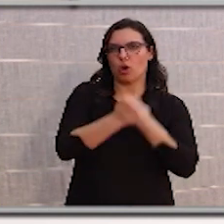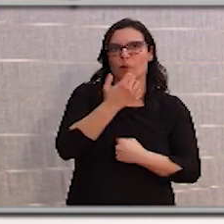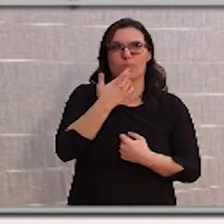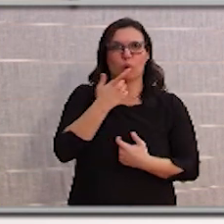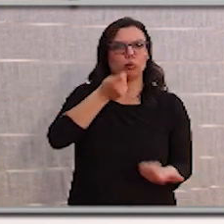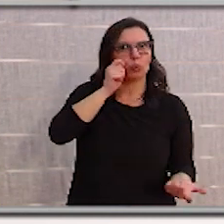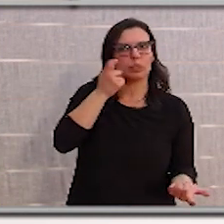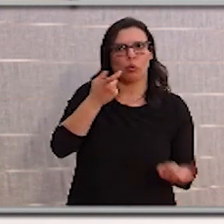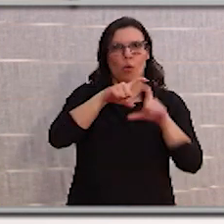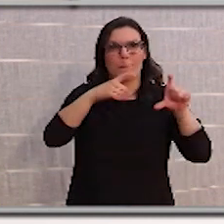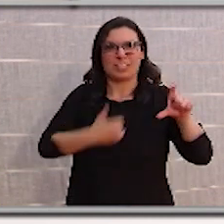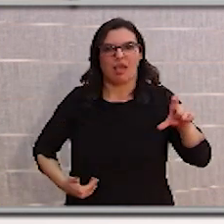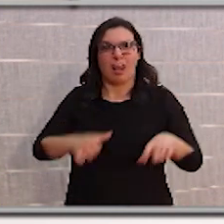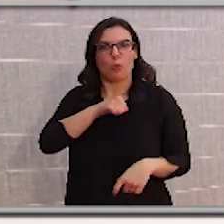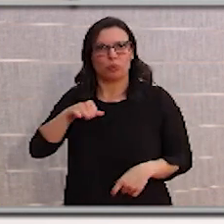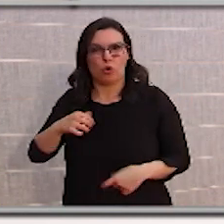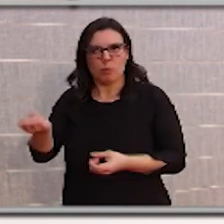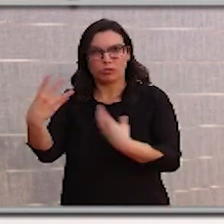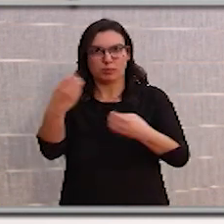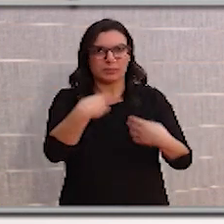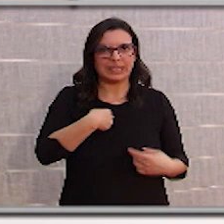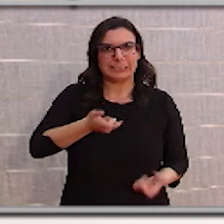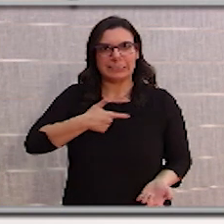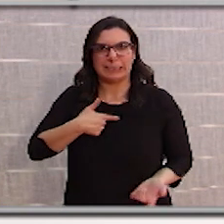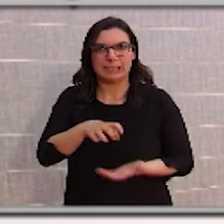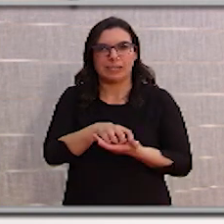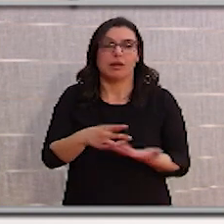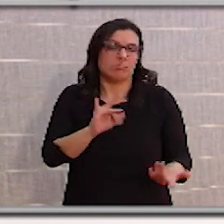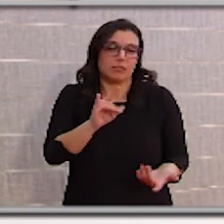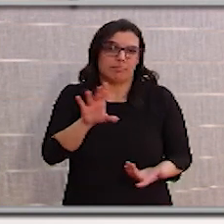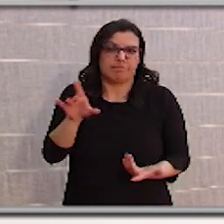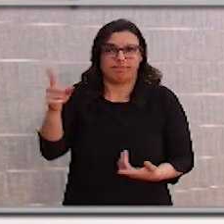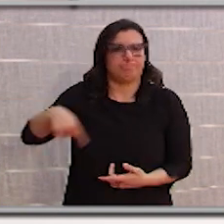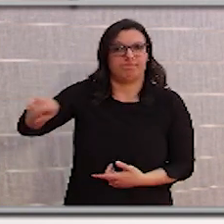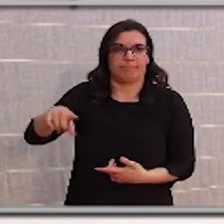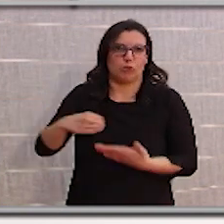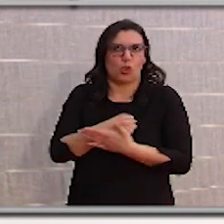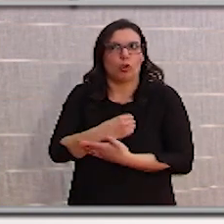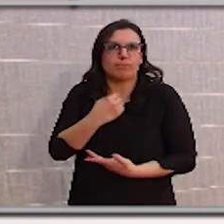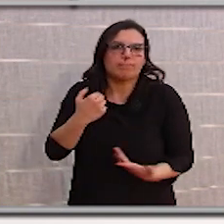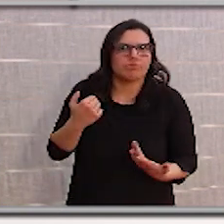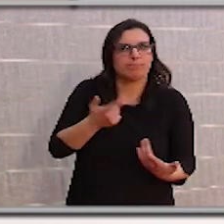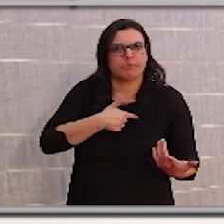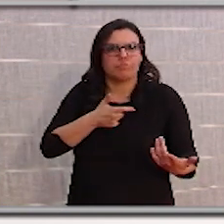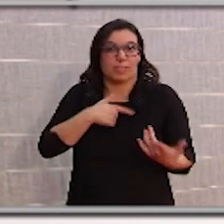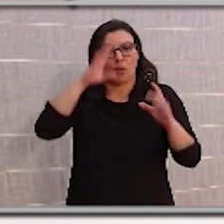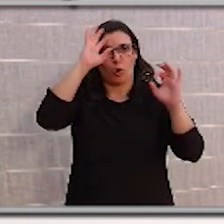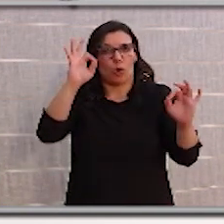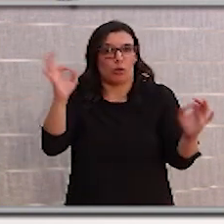empresarial, autónomos… Nos ha llegado la inquietud de todos ellos. Quiero decir que, como supondrán,